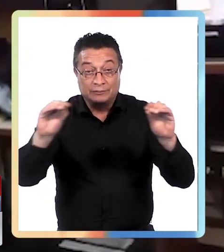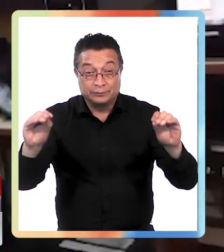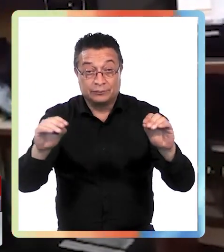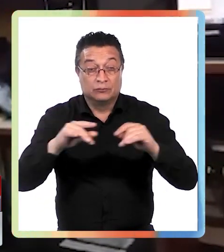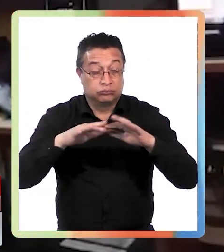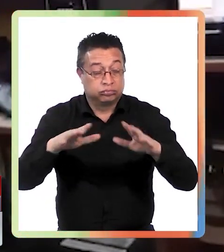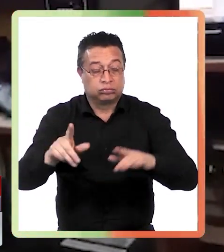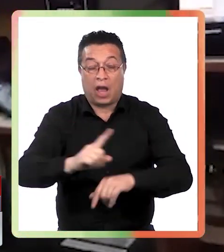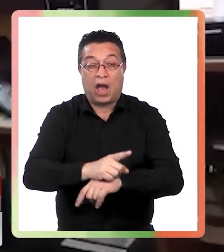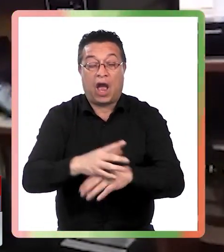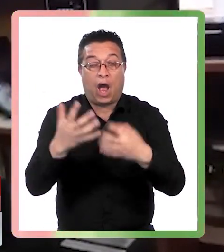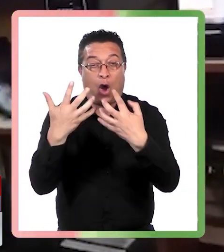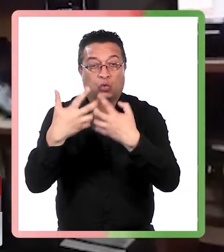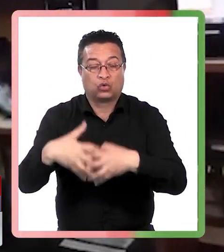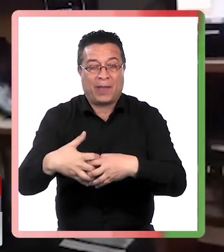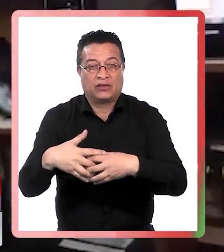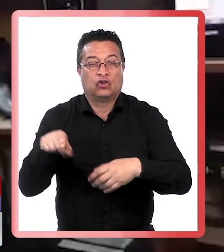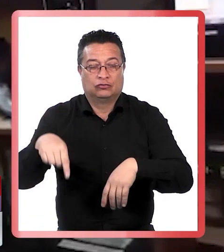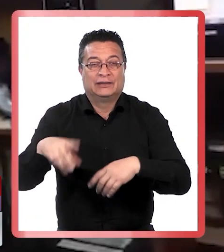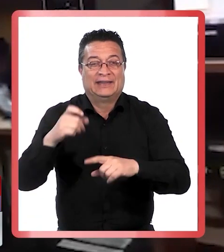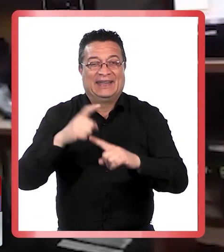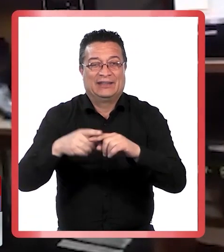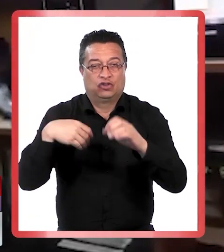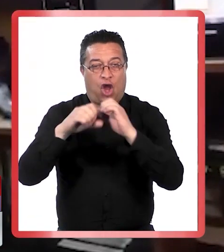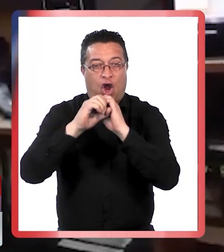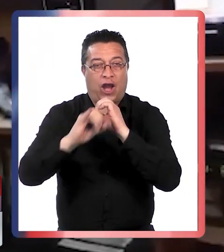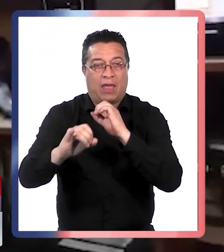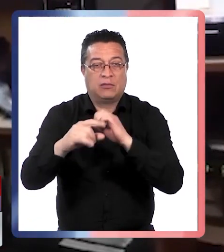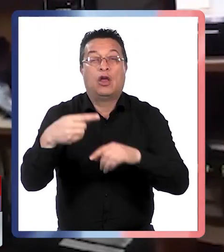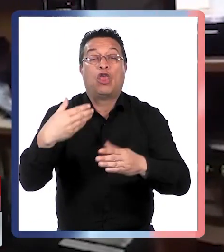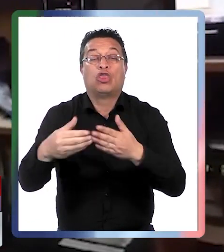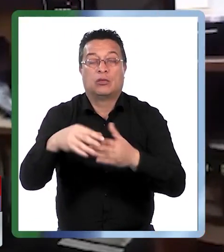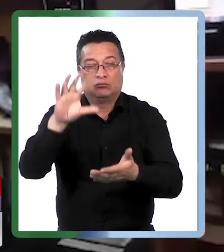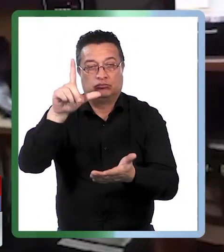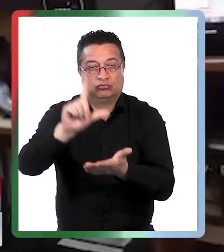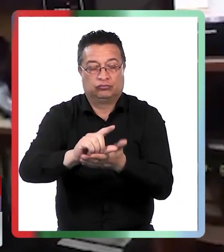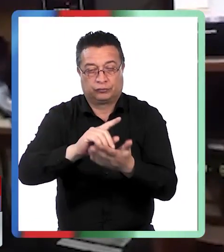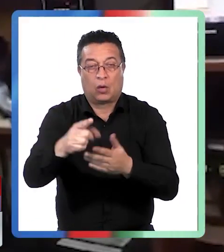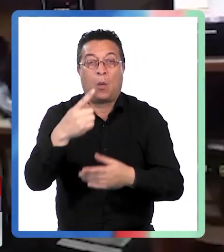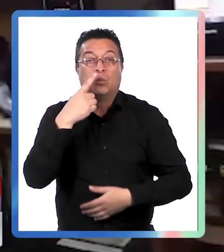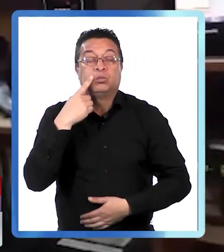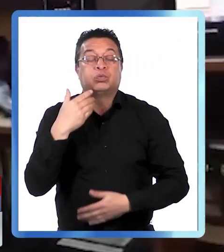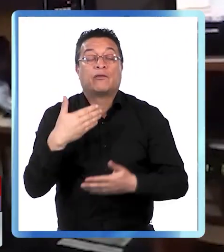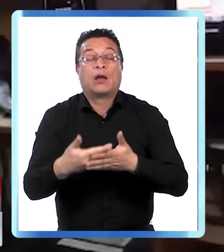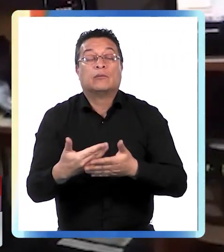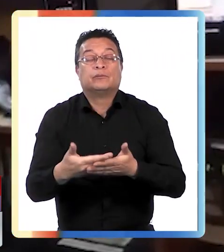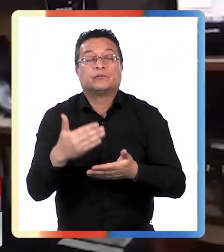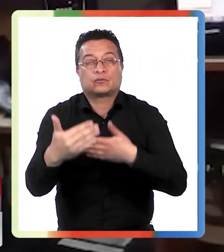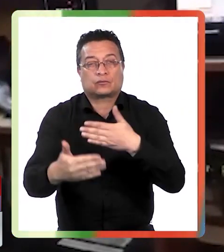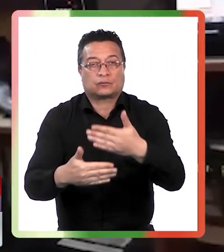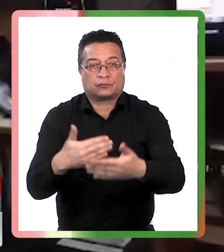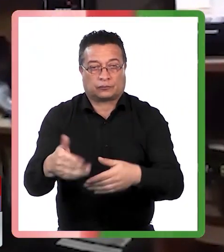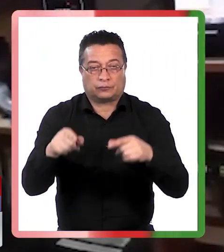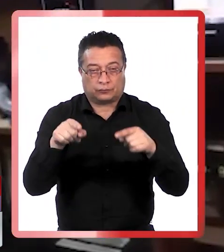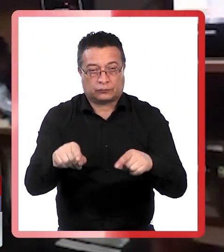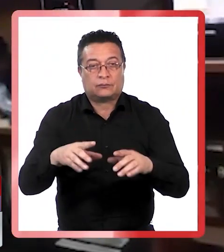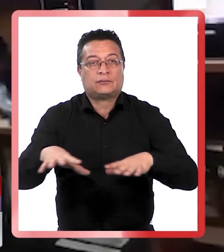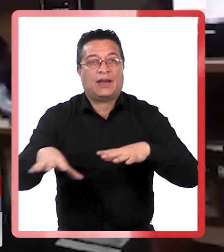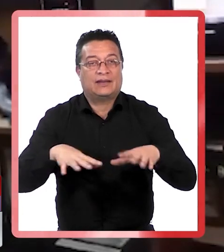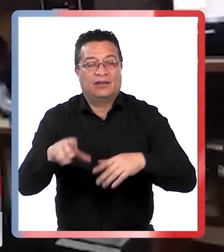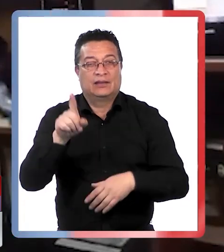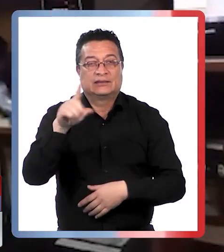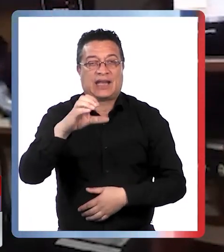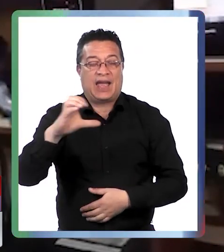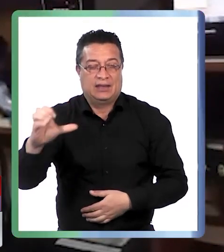se despacha automáticamente desde CENAPRED a una zona georeferenciada y para comprobar el funcionamiento alcance y